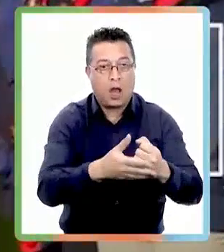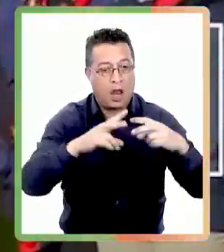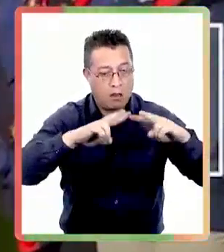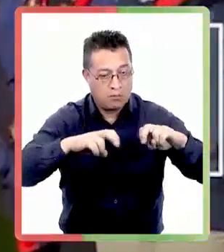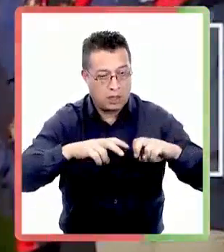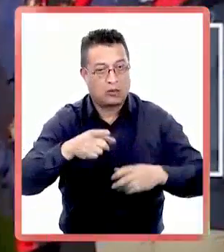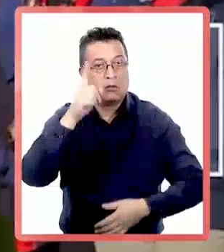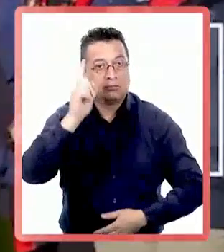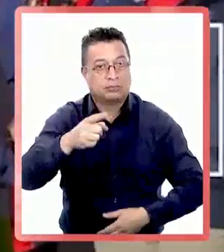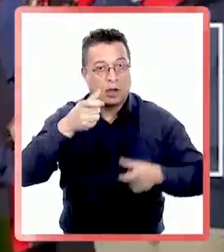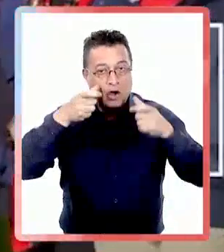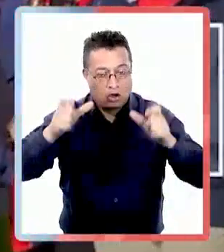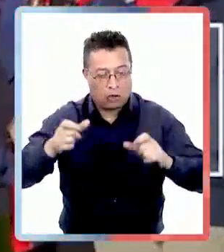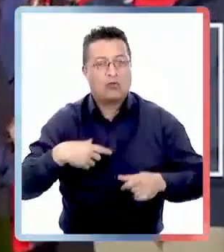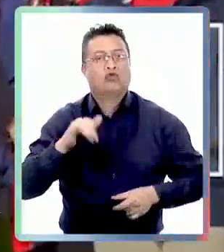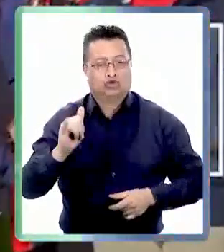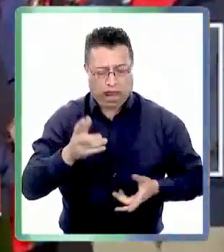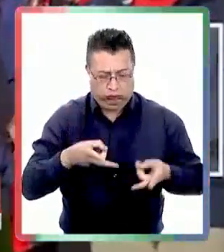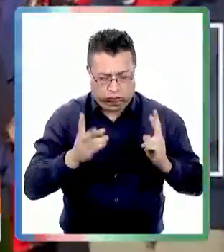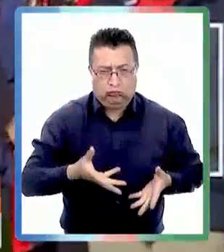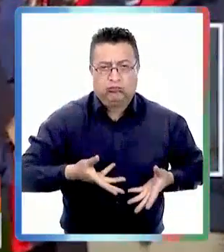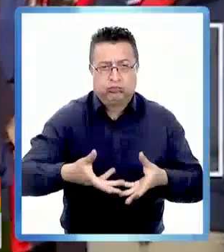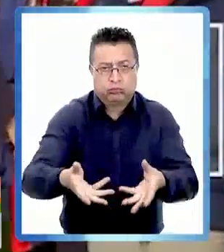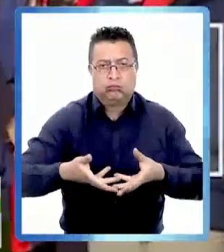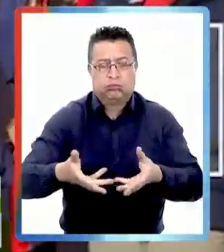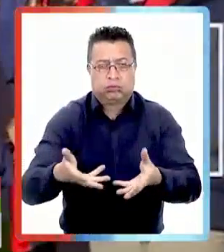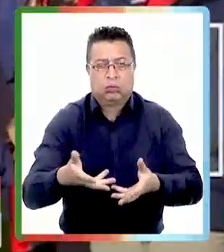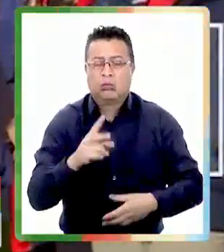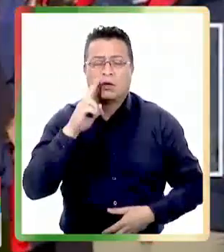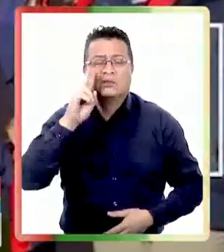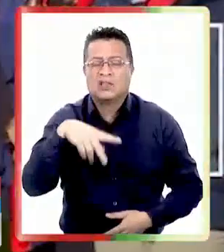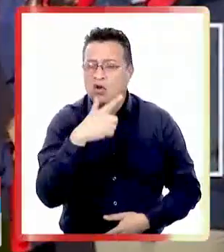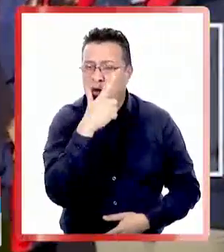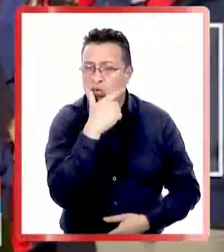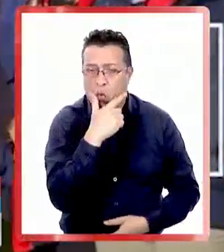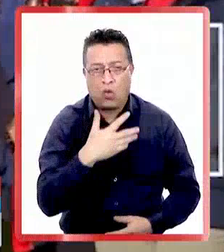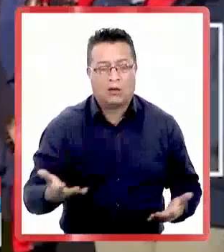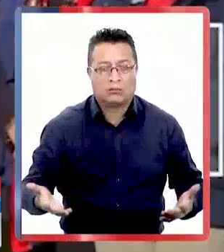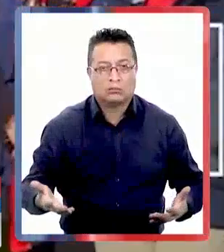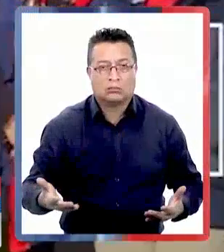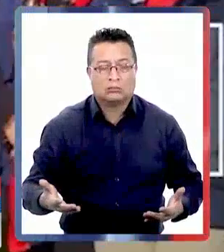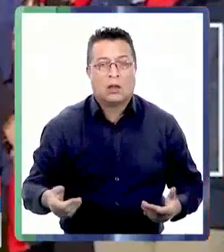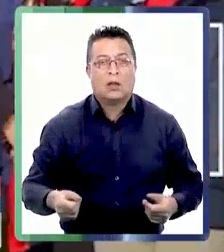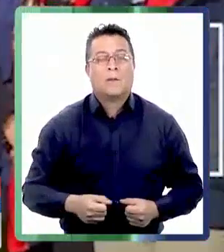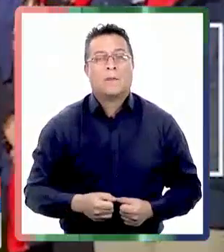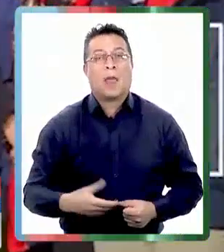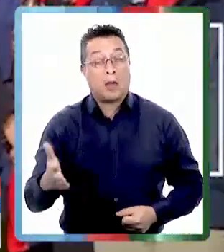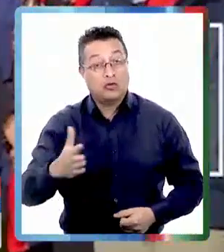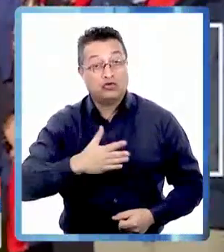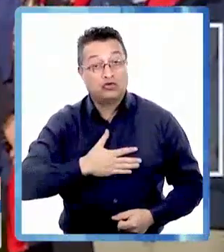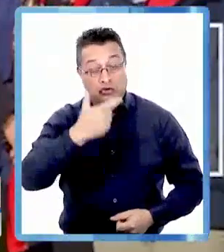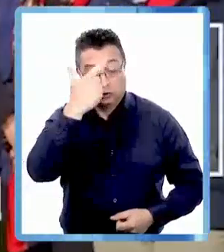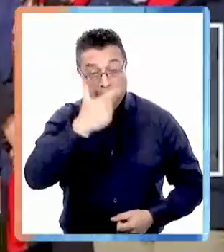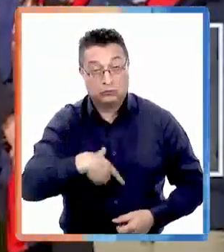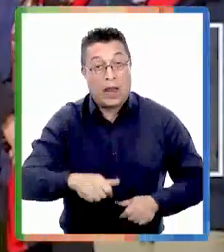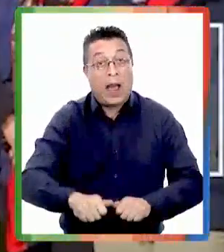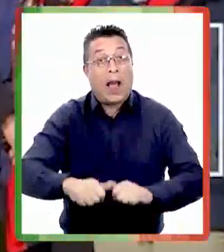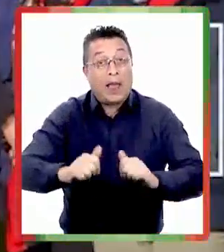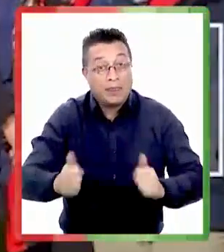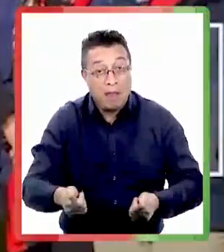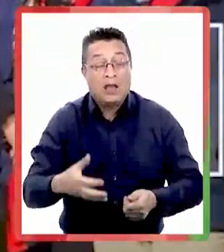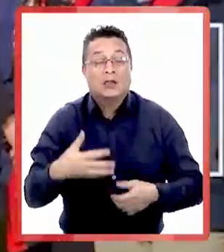investigaciones que decrete la Contraloría y así lo vamos a hacer. Que no le lleva ninguna duda. Yo, además,